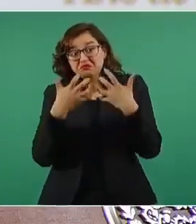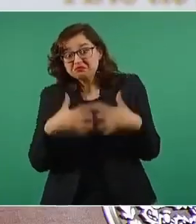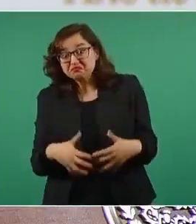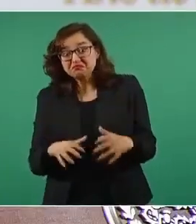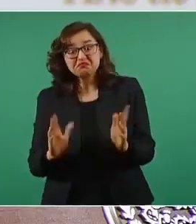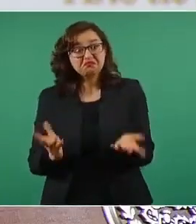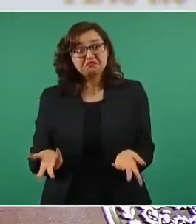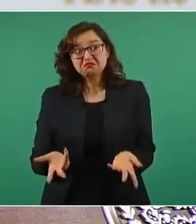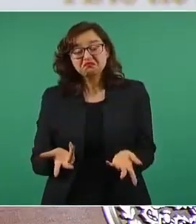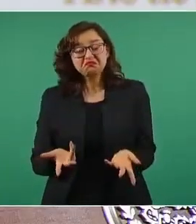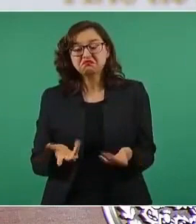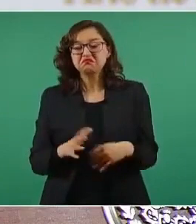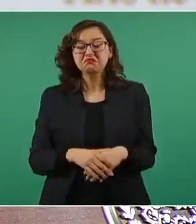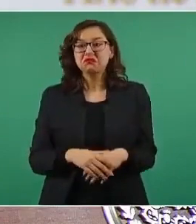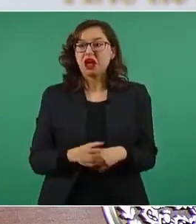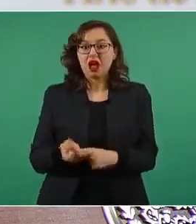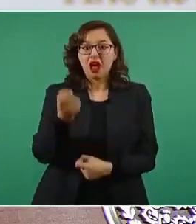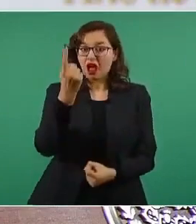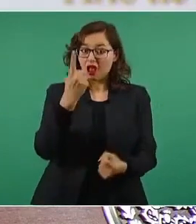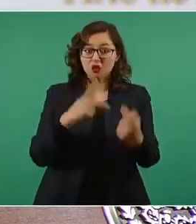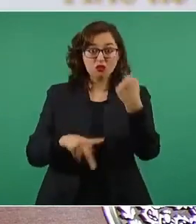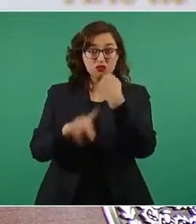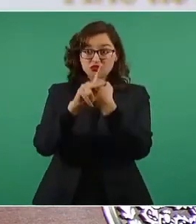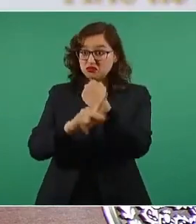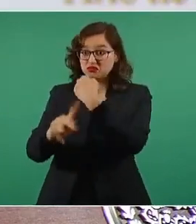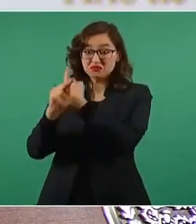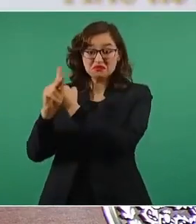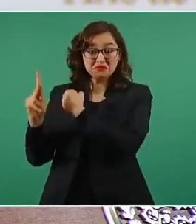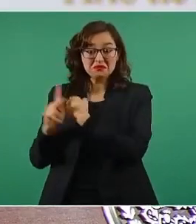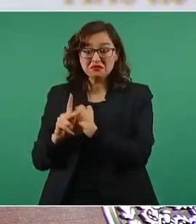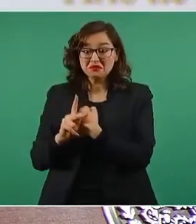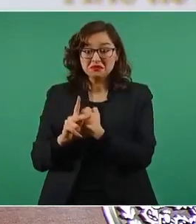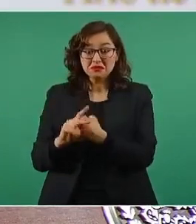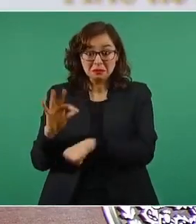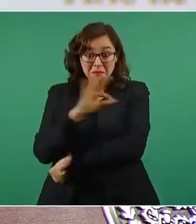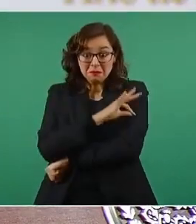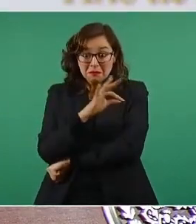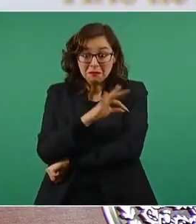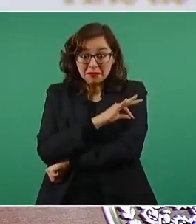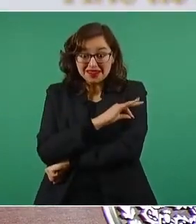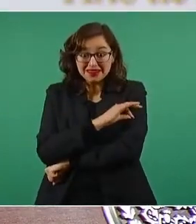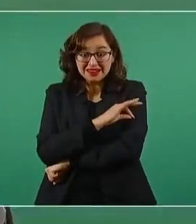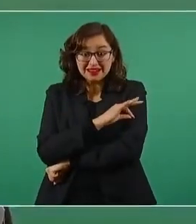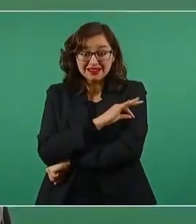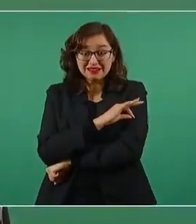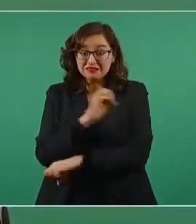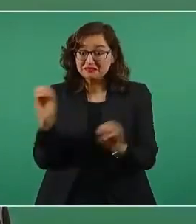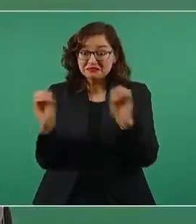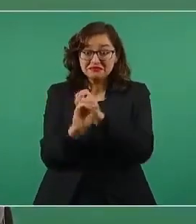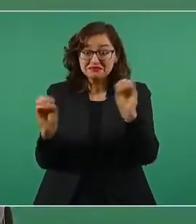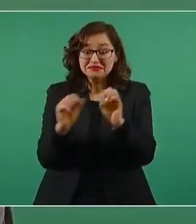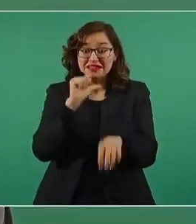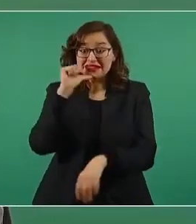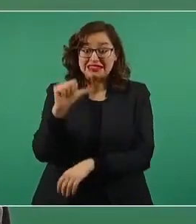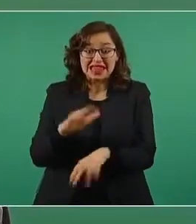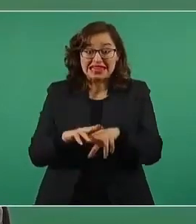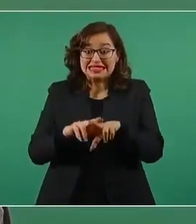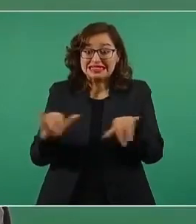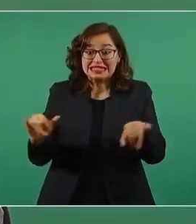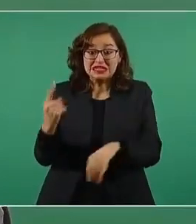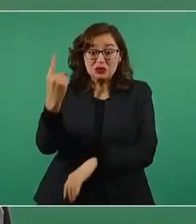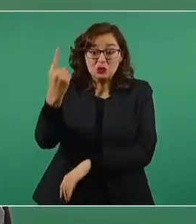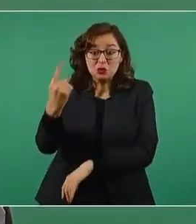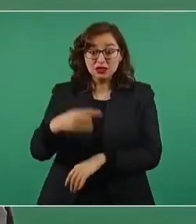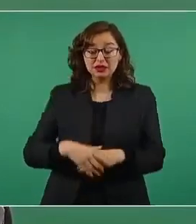siguen habiendo países en el mundo que no tienen acceso a la vacuna,